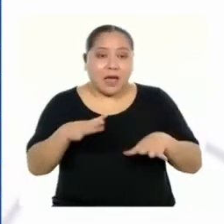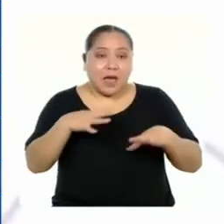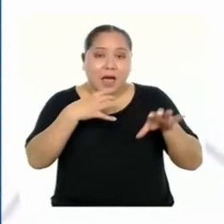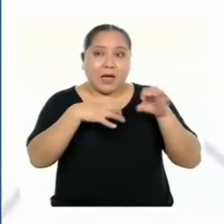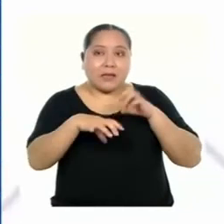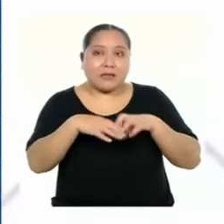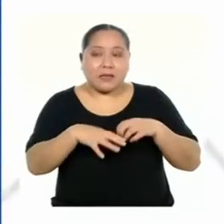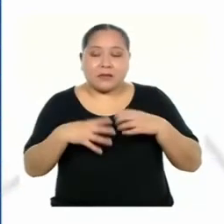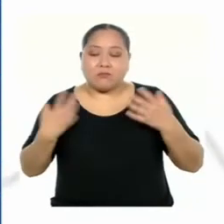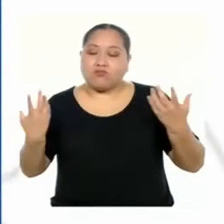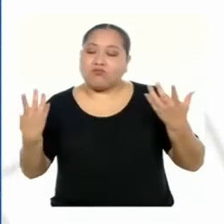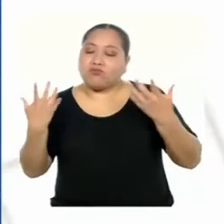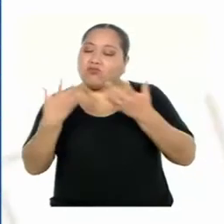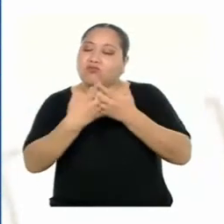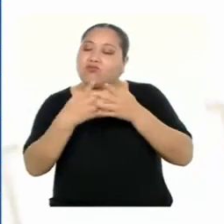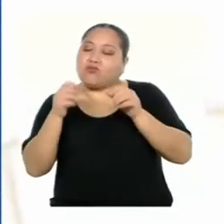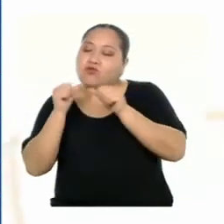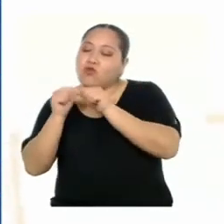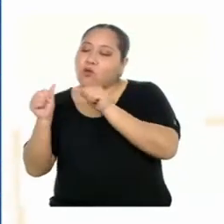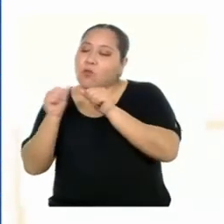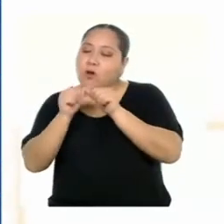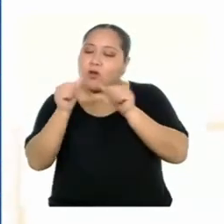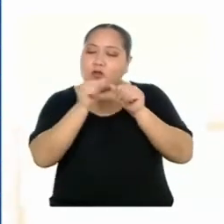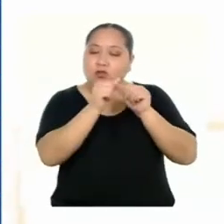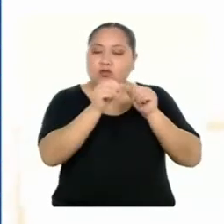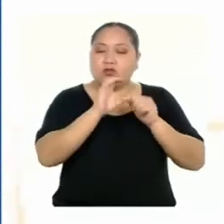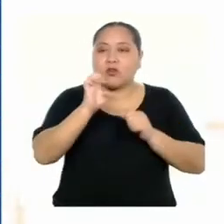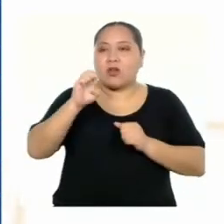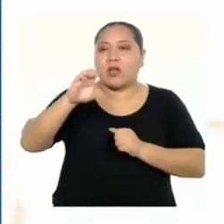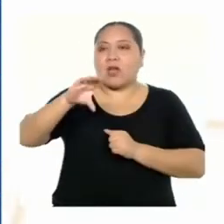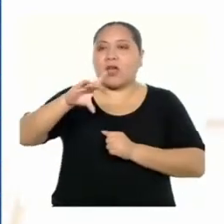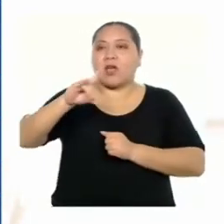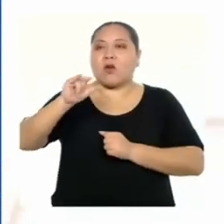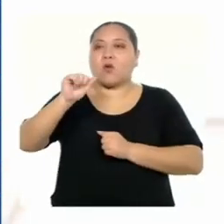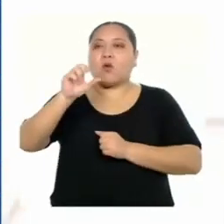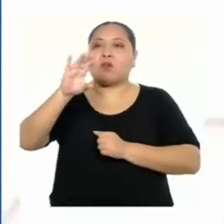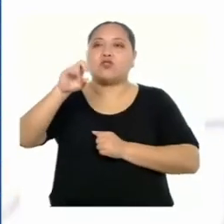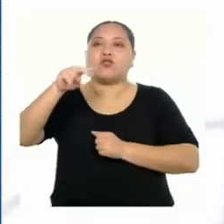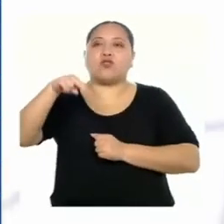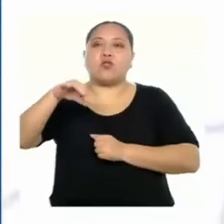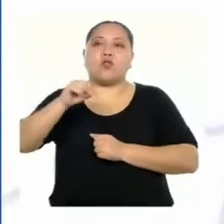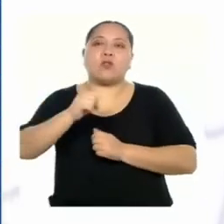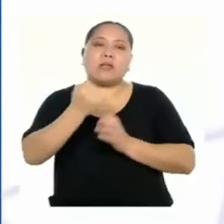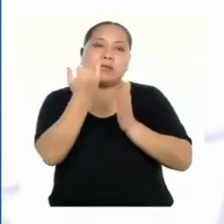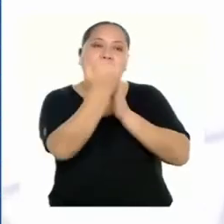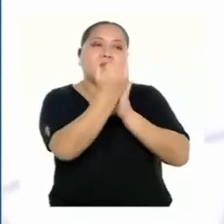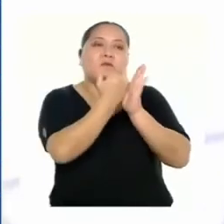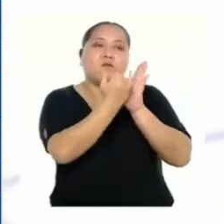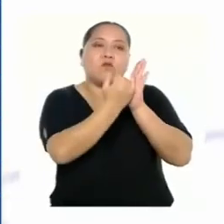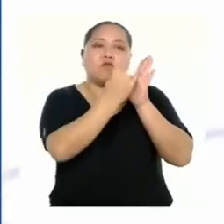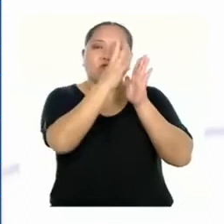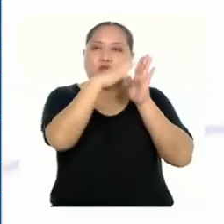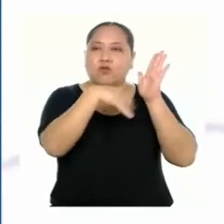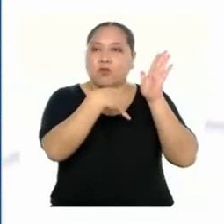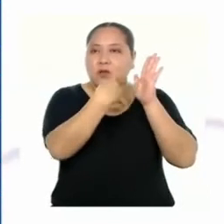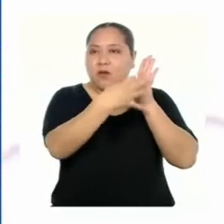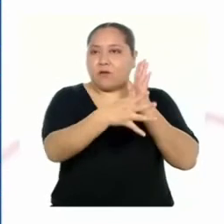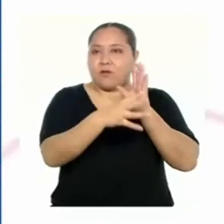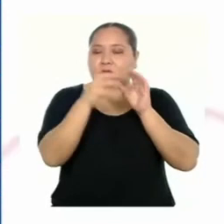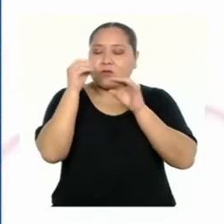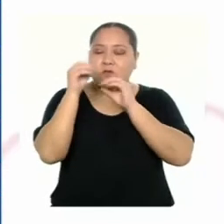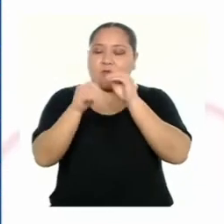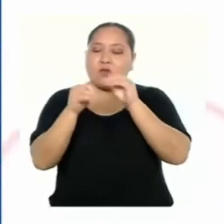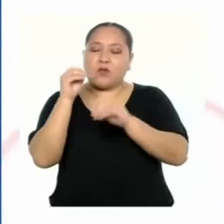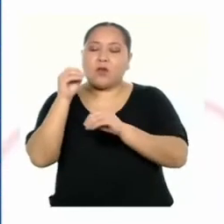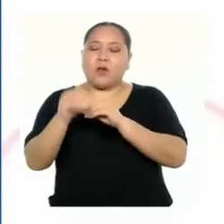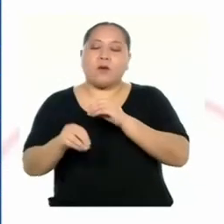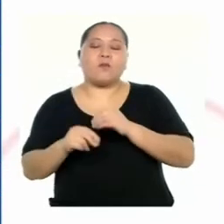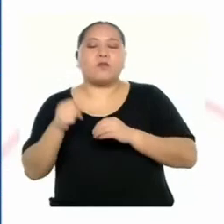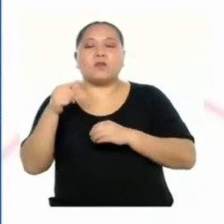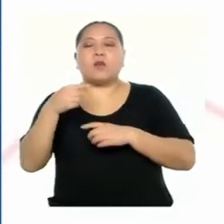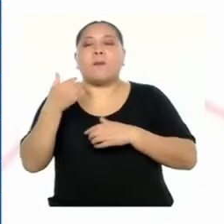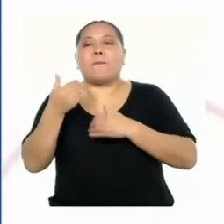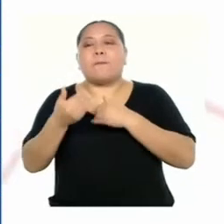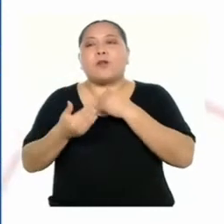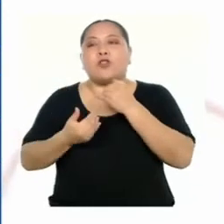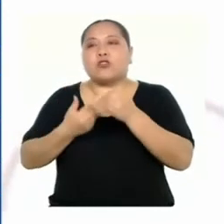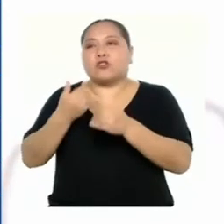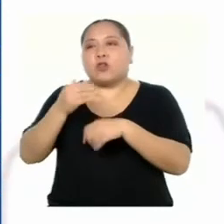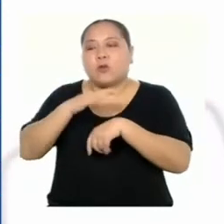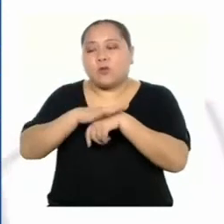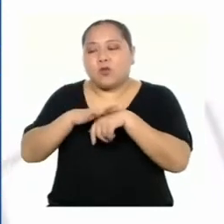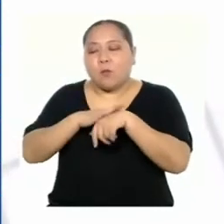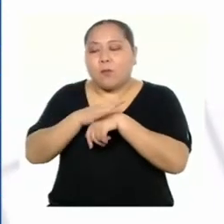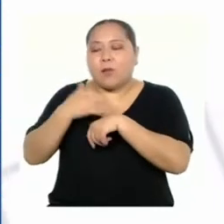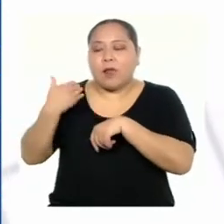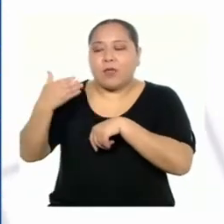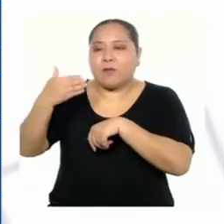relacionamos los datos mediante ecuaciones, dibujos, tablas o gráficos, y desarrollamos la situación con procedimientos